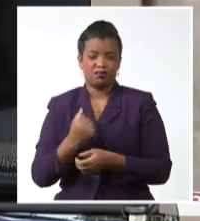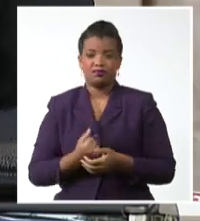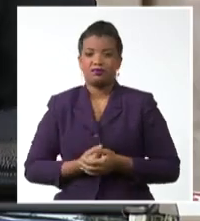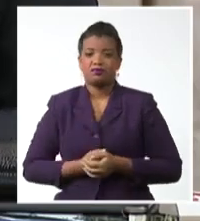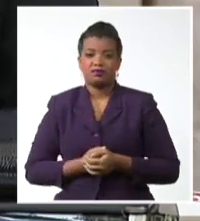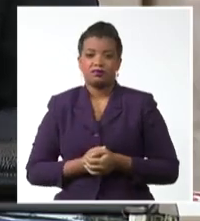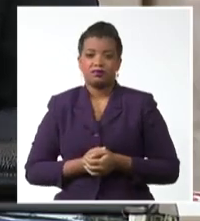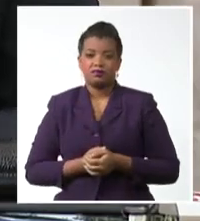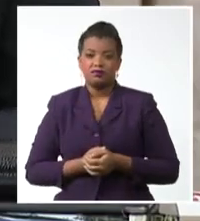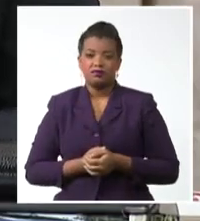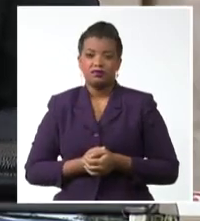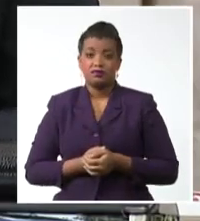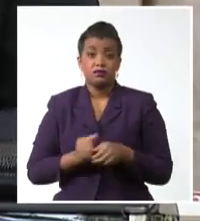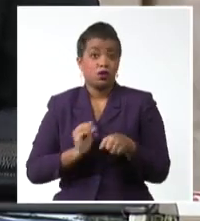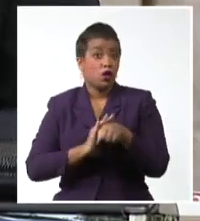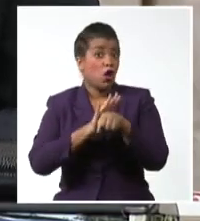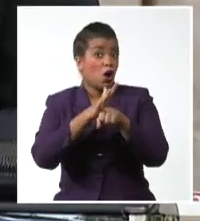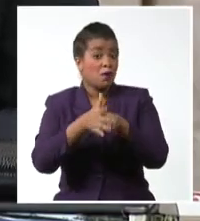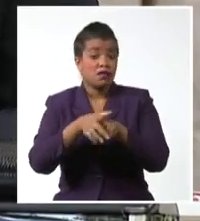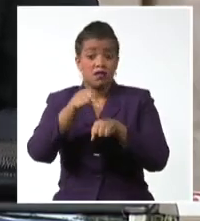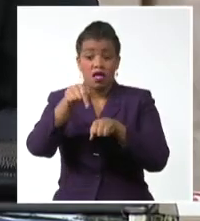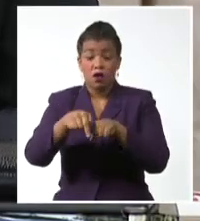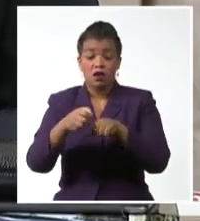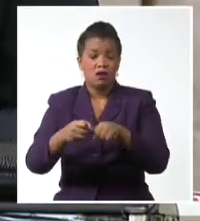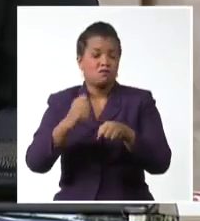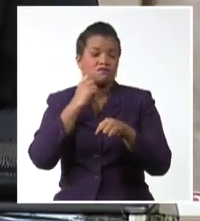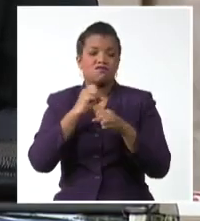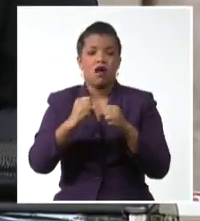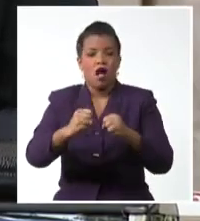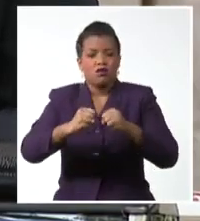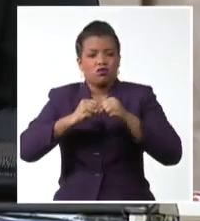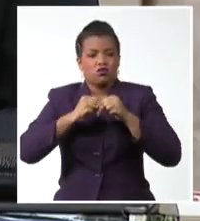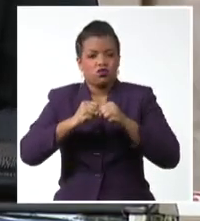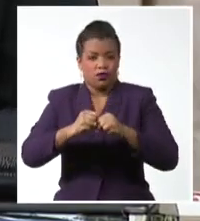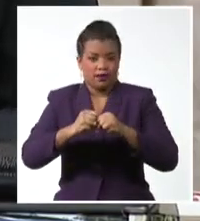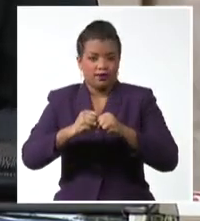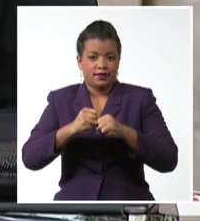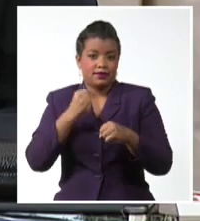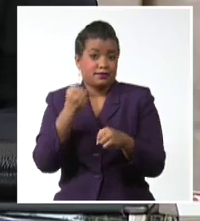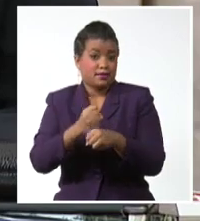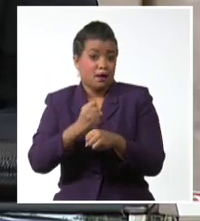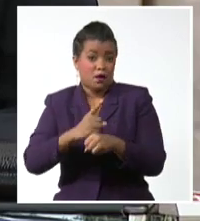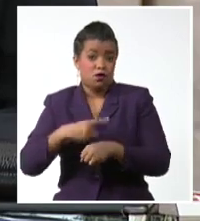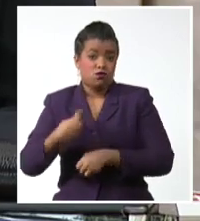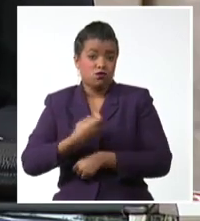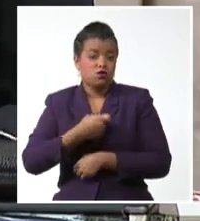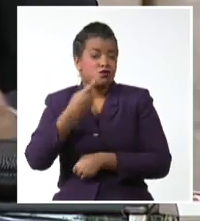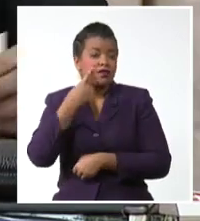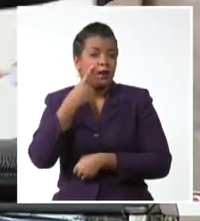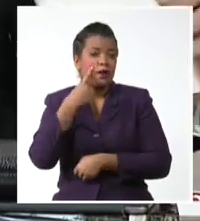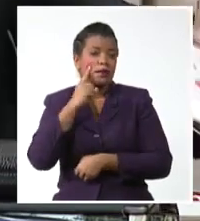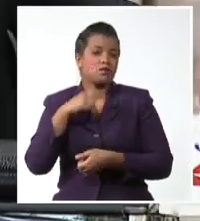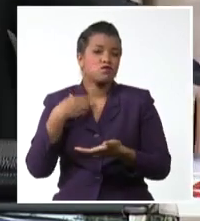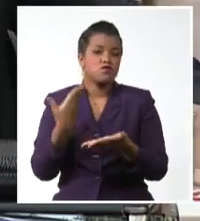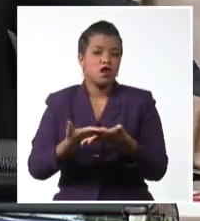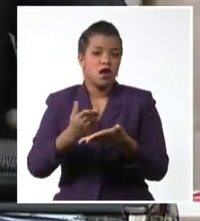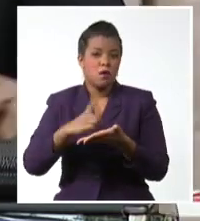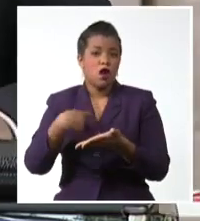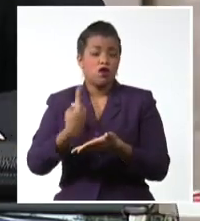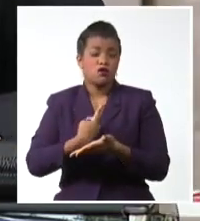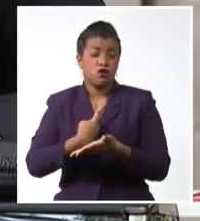que la pandemia ha acentuado las limitaciones de nuestros sistemas productivos y ha puesto en evidencia todas nuestras